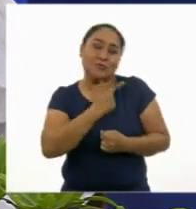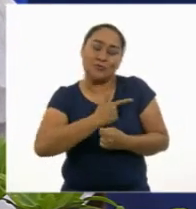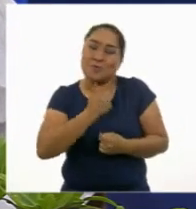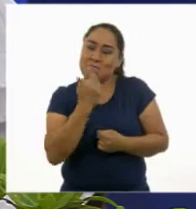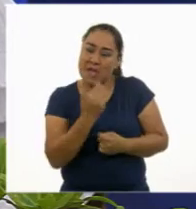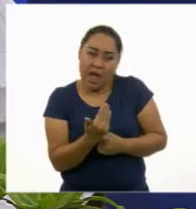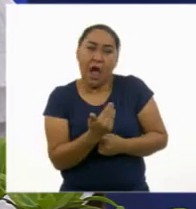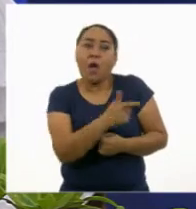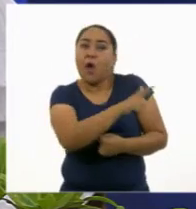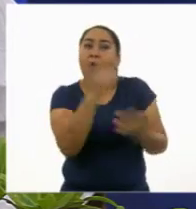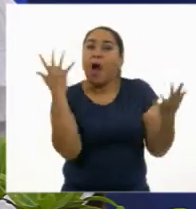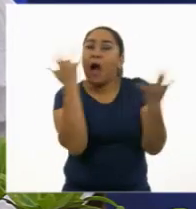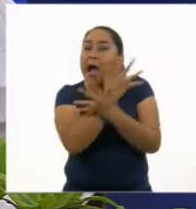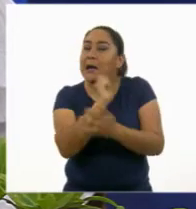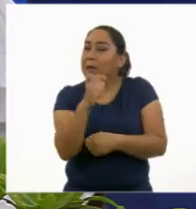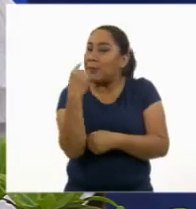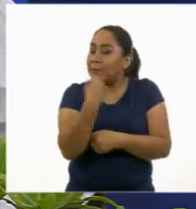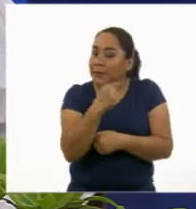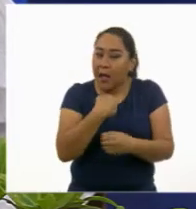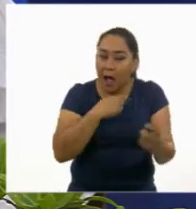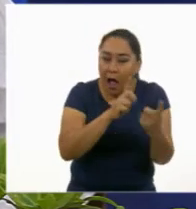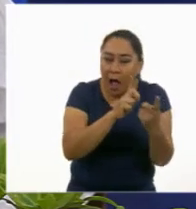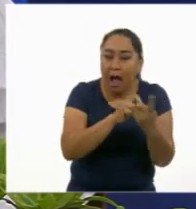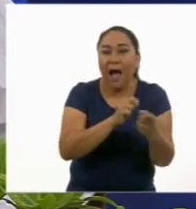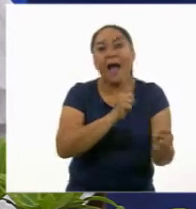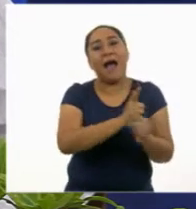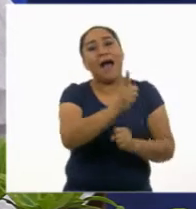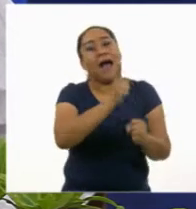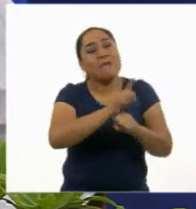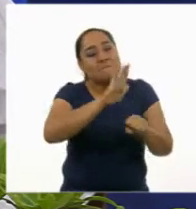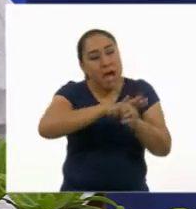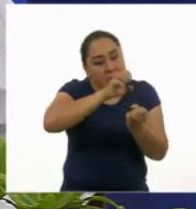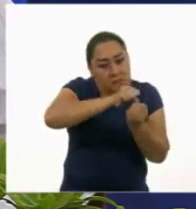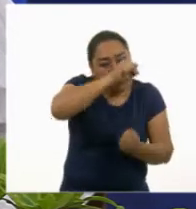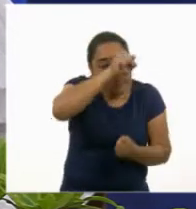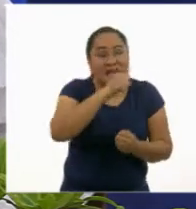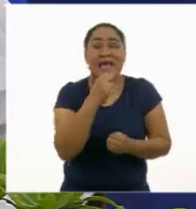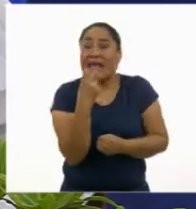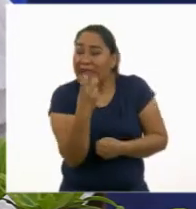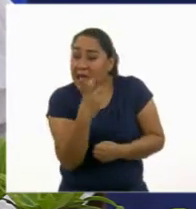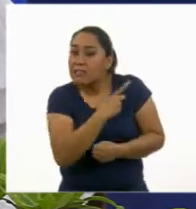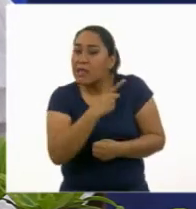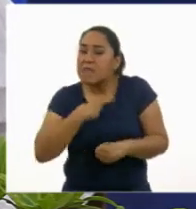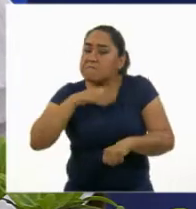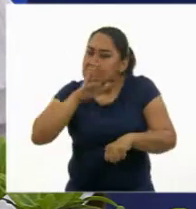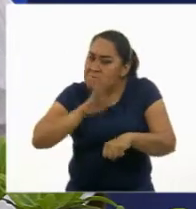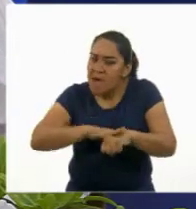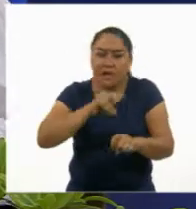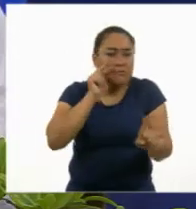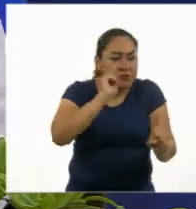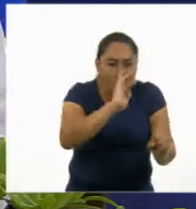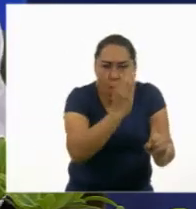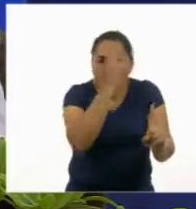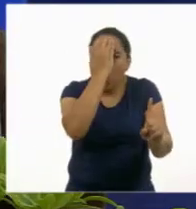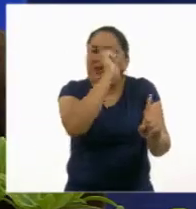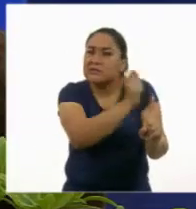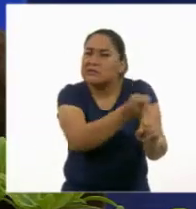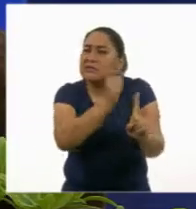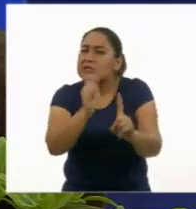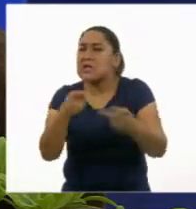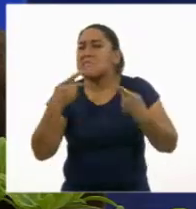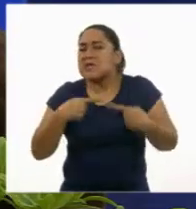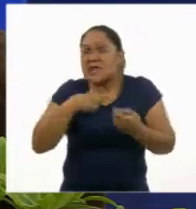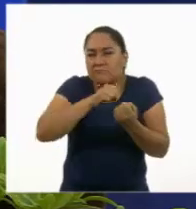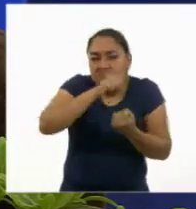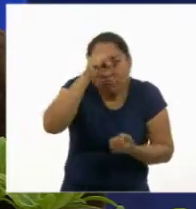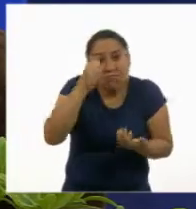muchas cosas en común. Eso es lo que tenemos que hacer. Empezar a ver a las personas y sobre todo que tenemos un